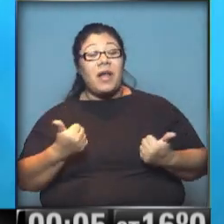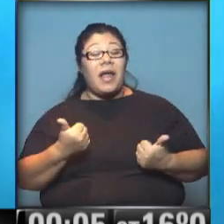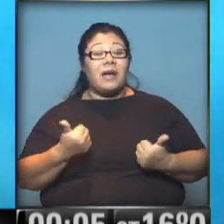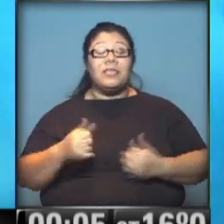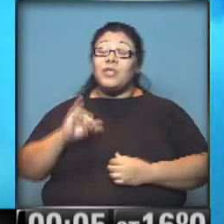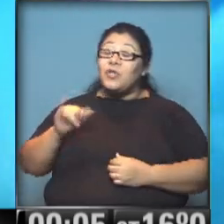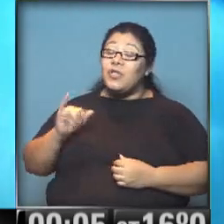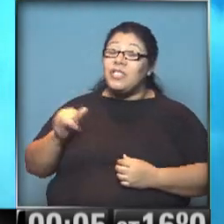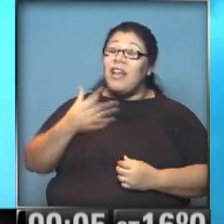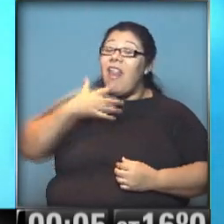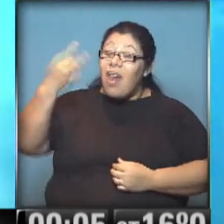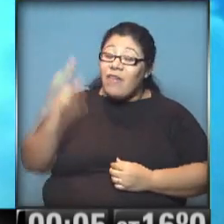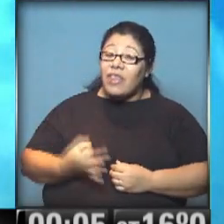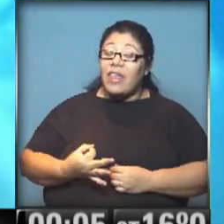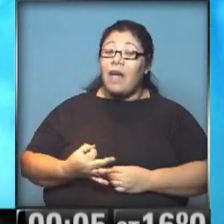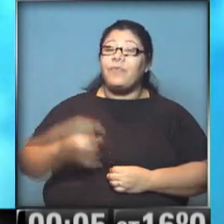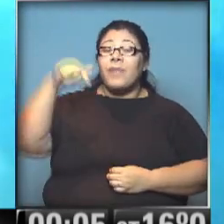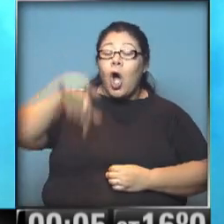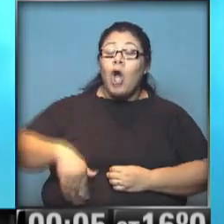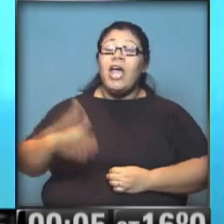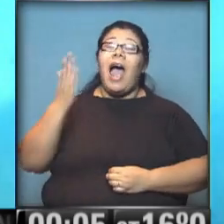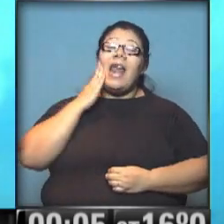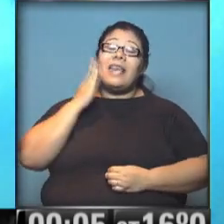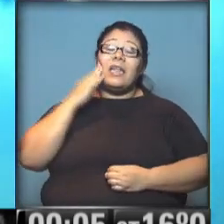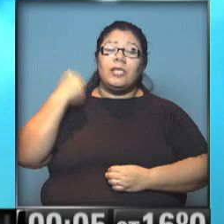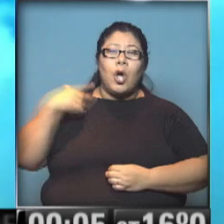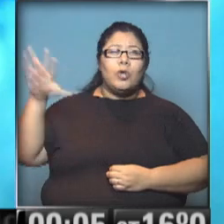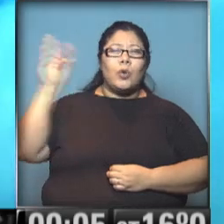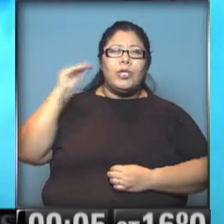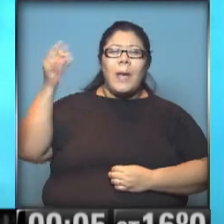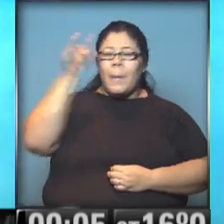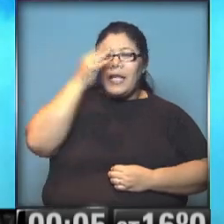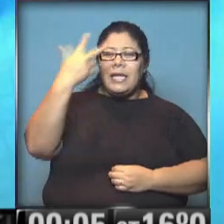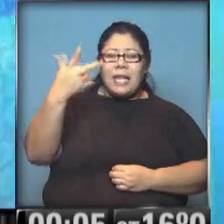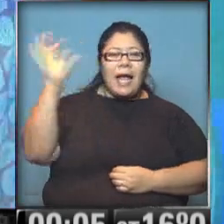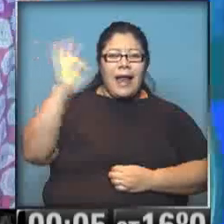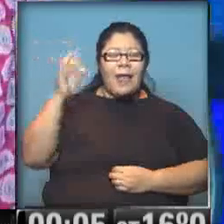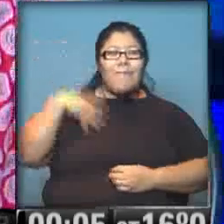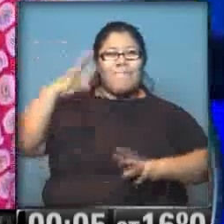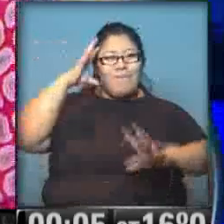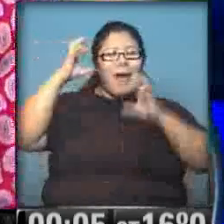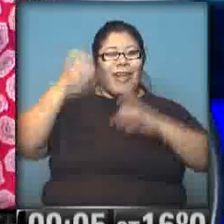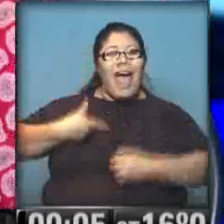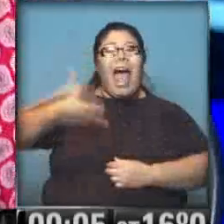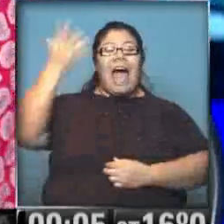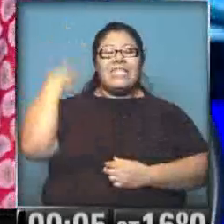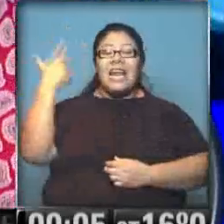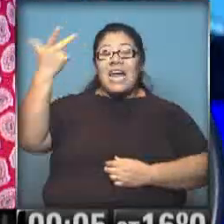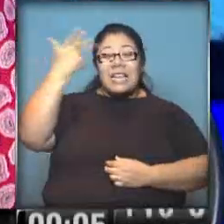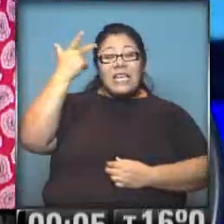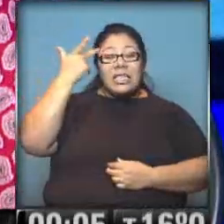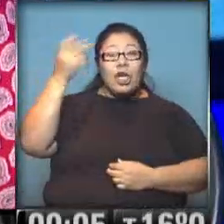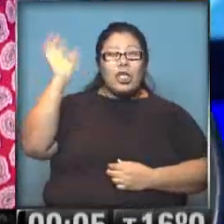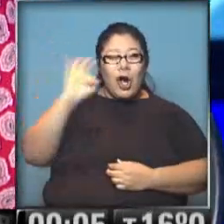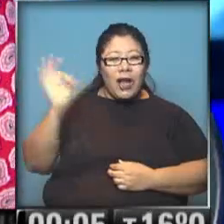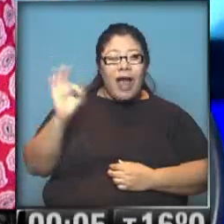voy a reconocerte que hoy a la tarde cuando escuché 23 grados me acordé profundamente lo que te dije ayer, que 18 grados era primaveral, depende para